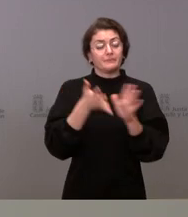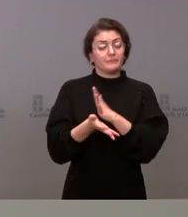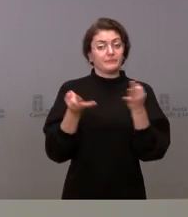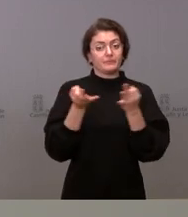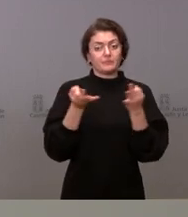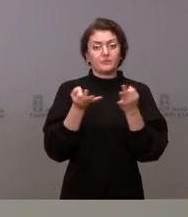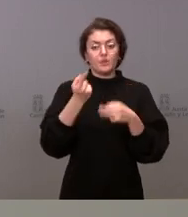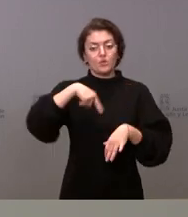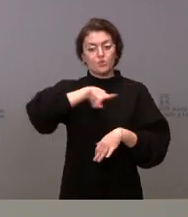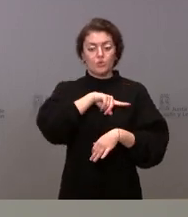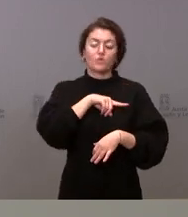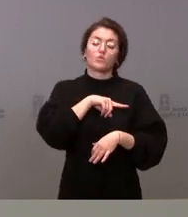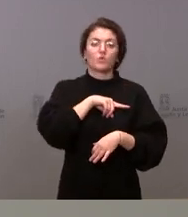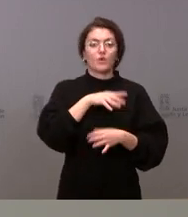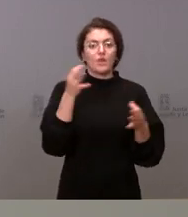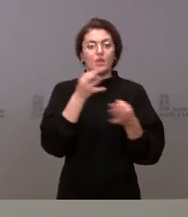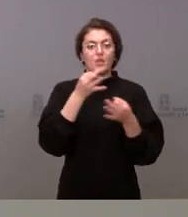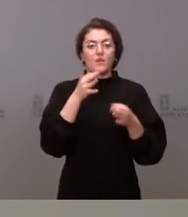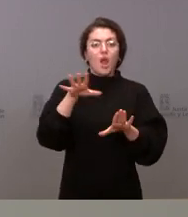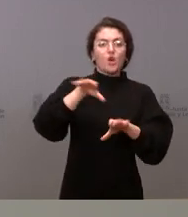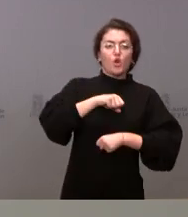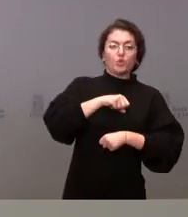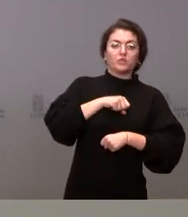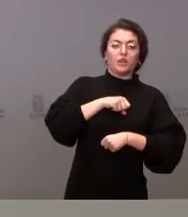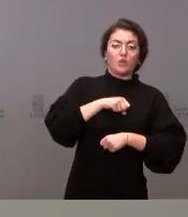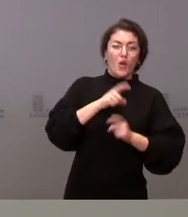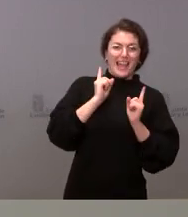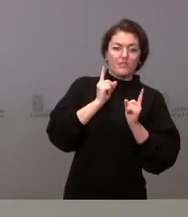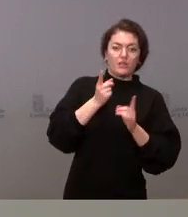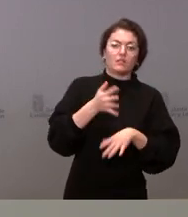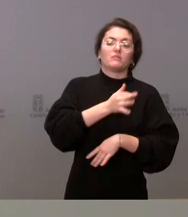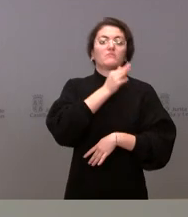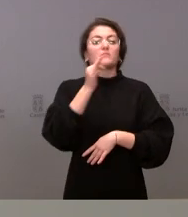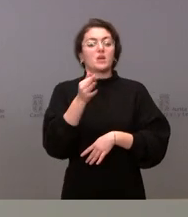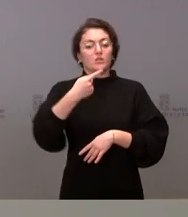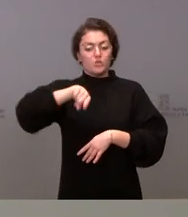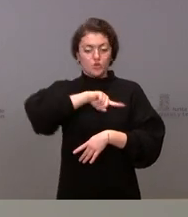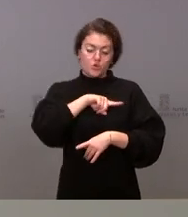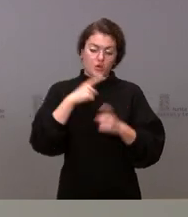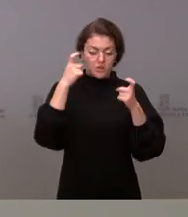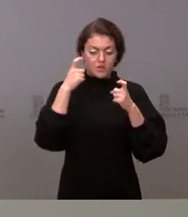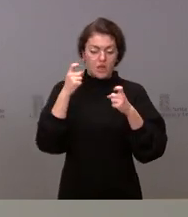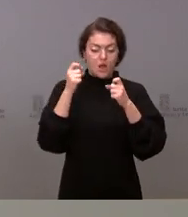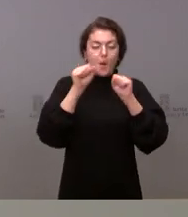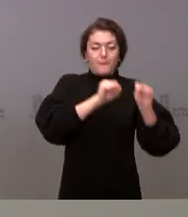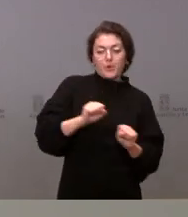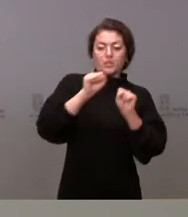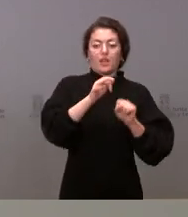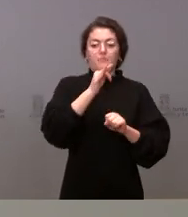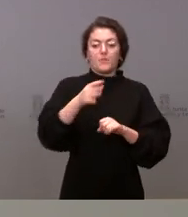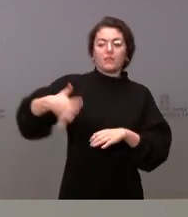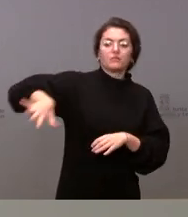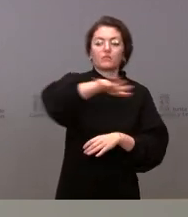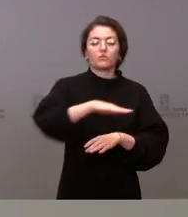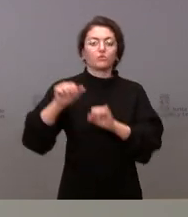cada uno de nosotros, tenemos que evitar los contagios y tenemos que intentar protegernos a nosotros mismos y a nuestro entorno. Les agradezco